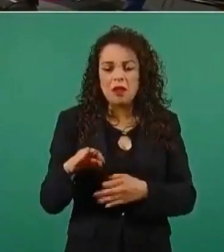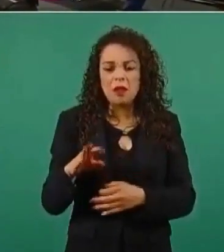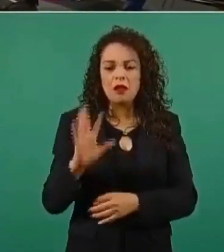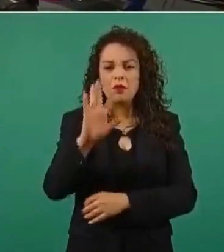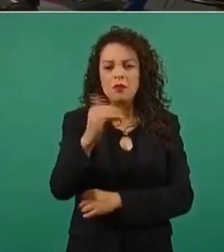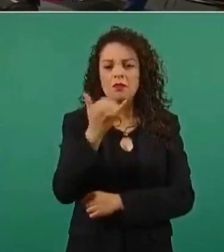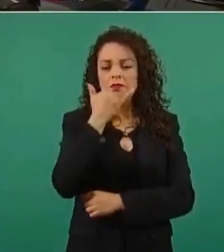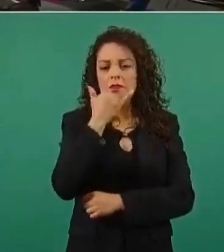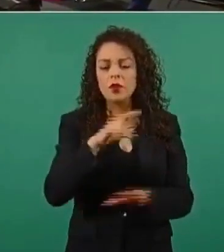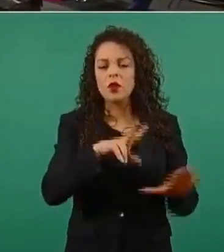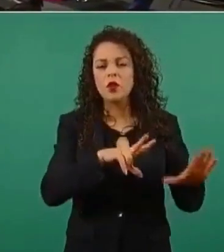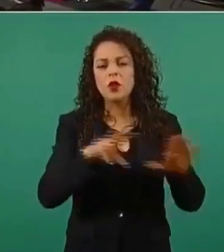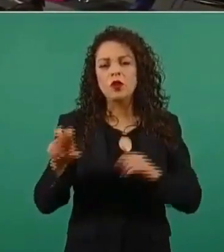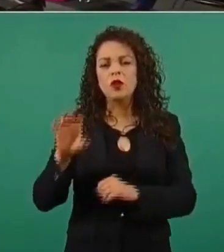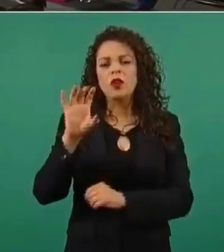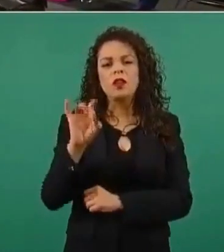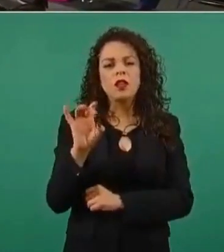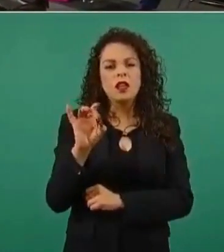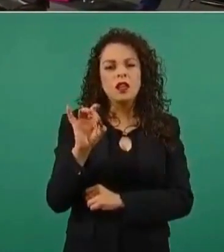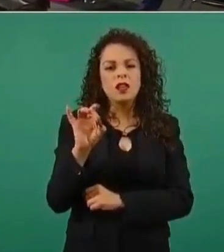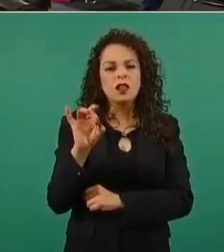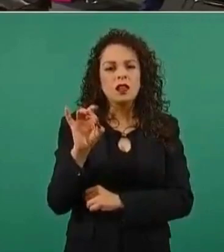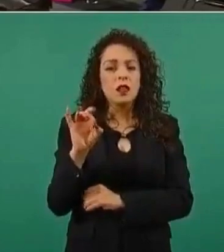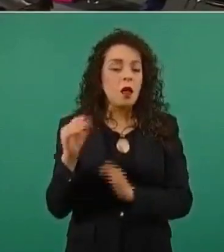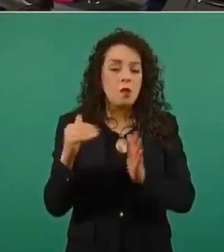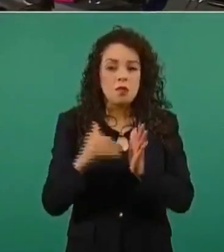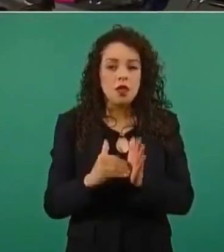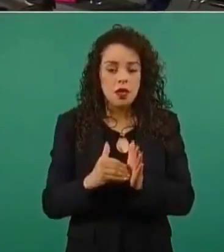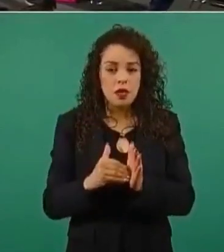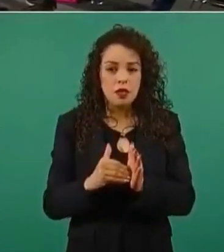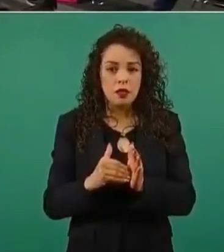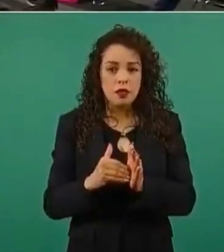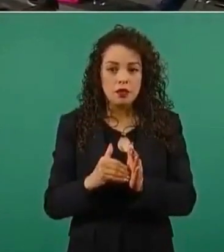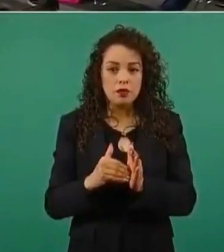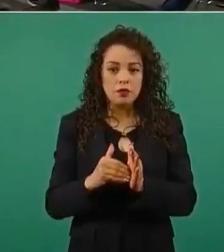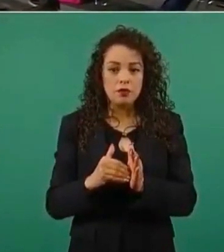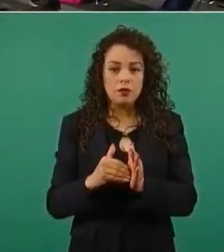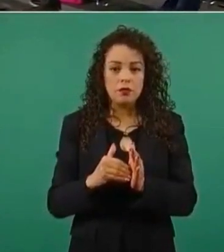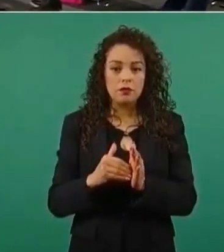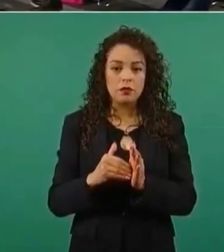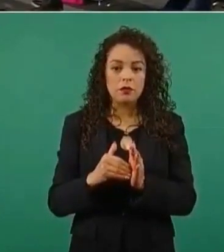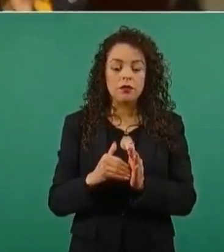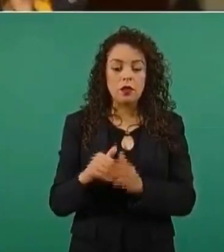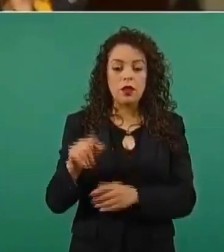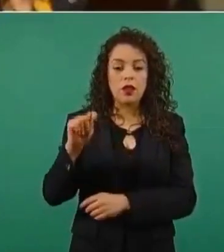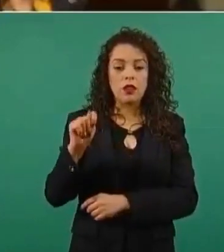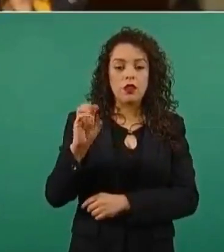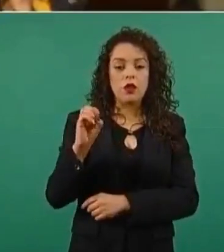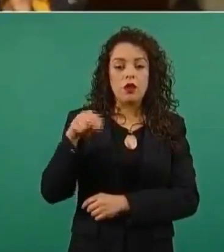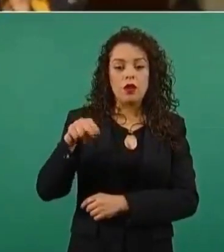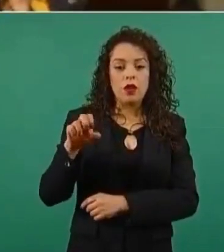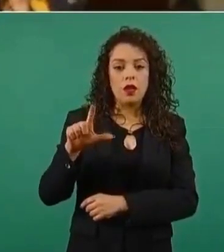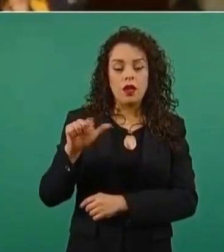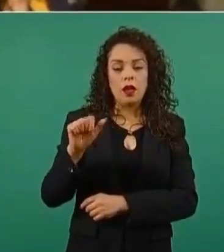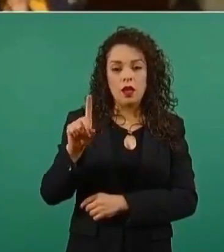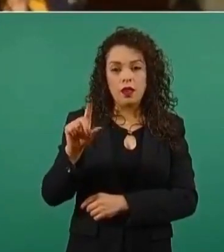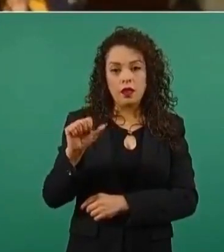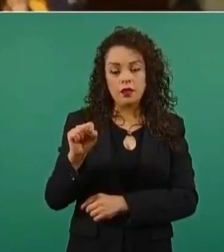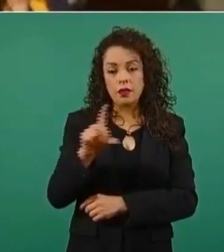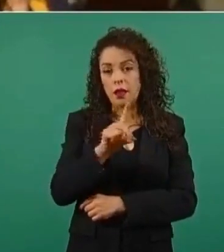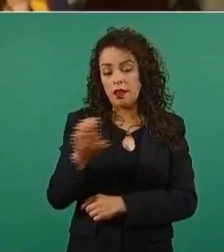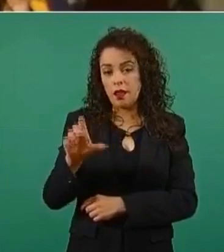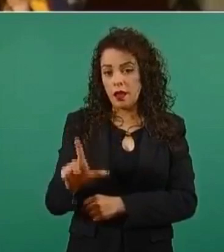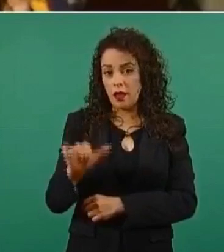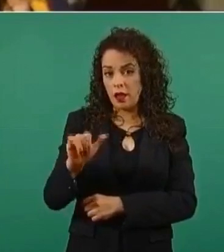perdón, ochocientos treinta y tantos mil toneladas de litio. Sin embargo, las otras